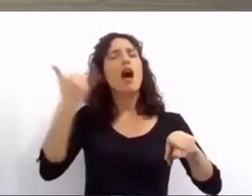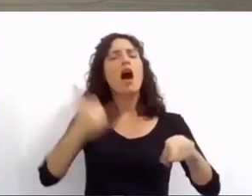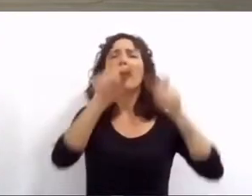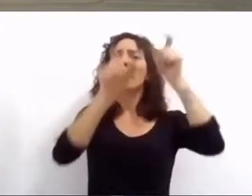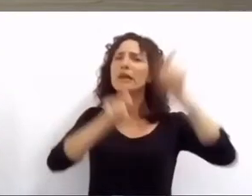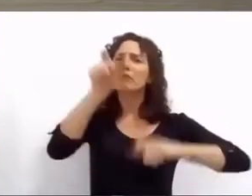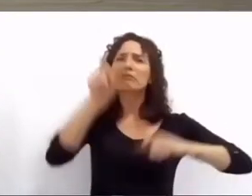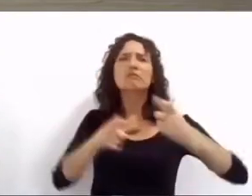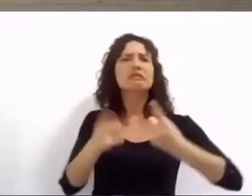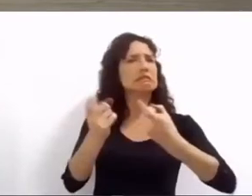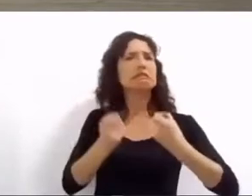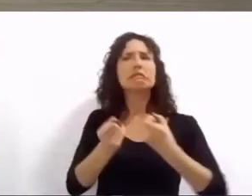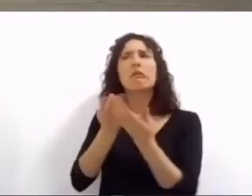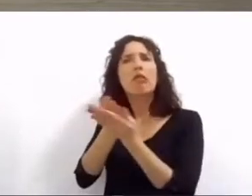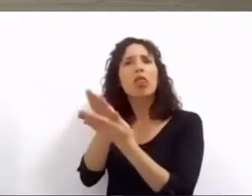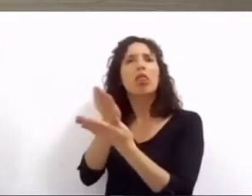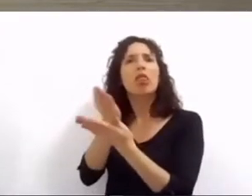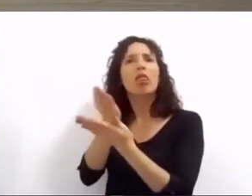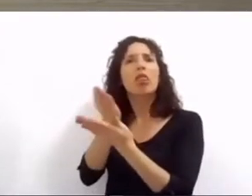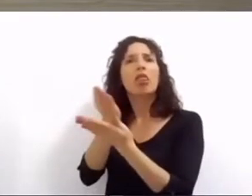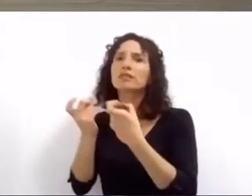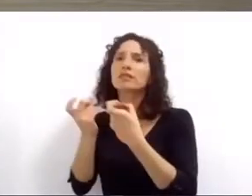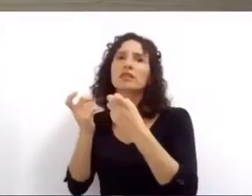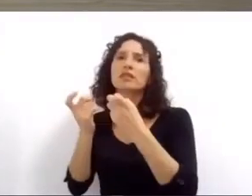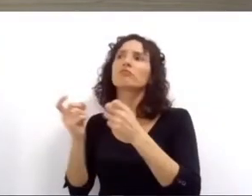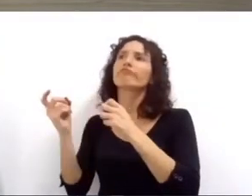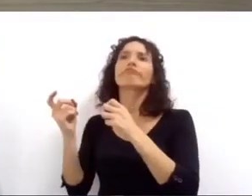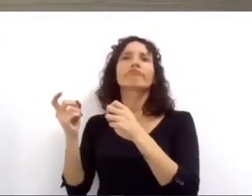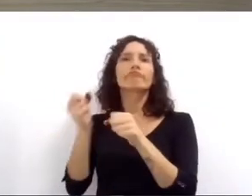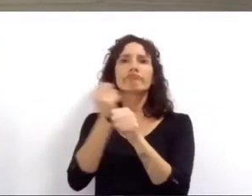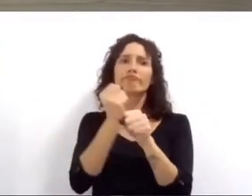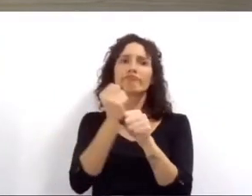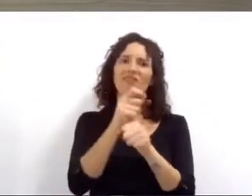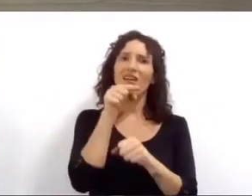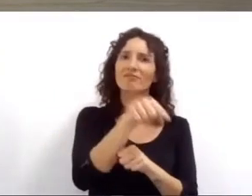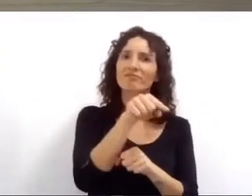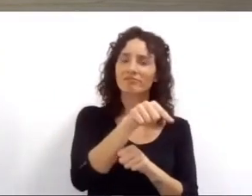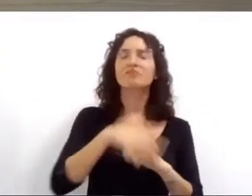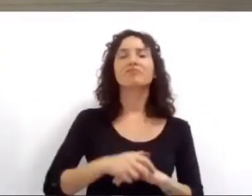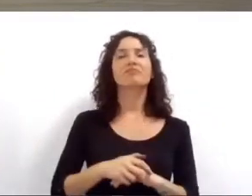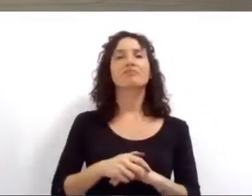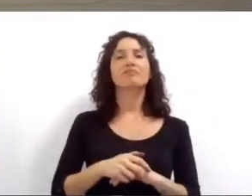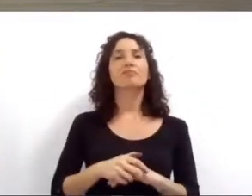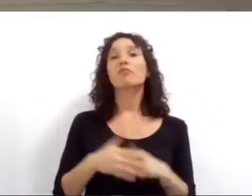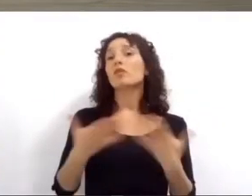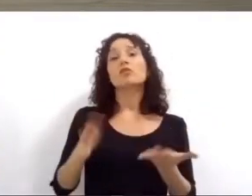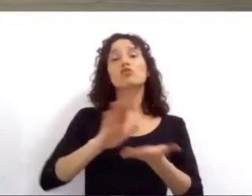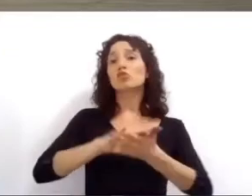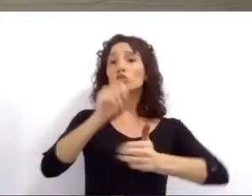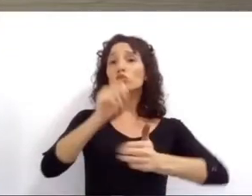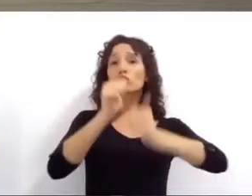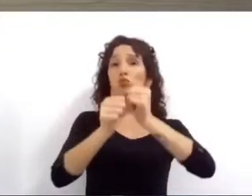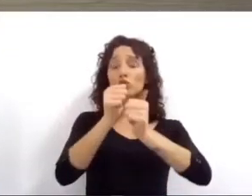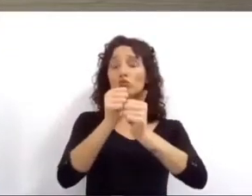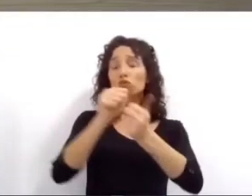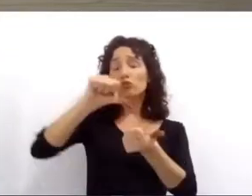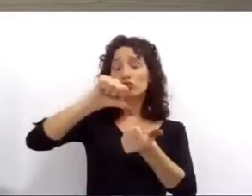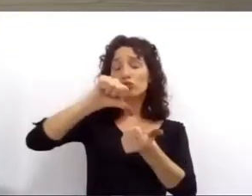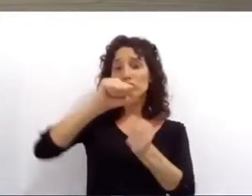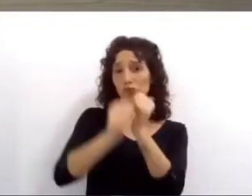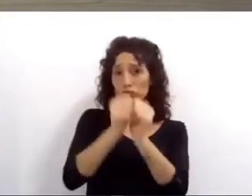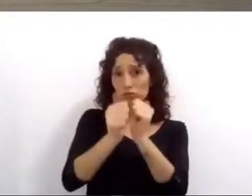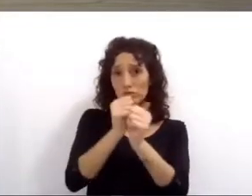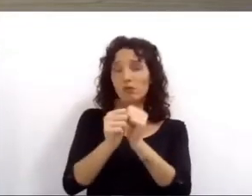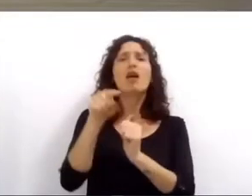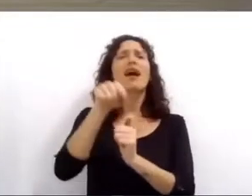y que necesitan un mantenimiento integral. Reordenamos todos los equipos de mantenimiento urbano para que durante una semana intensiva de